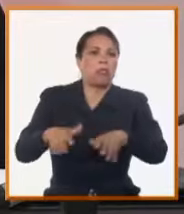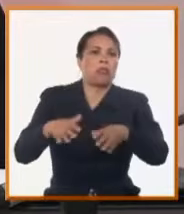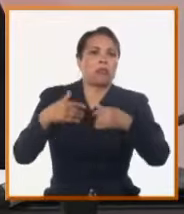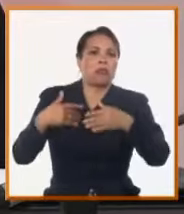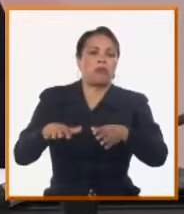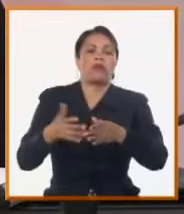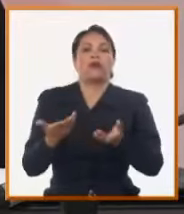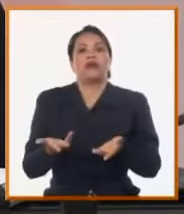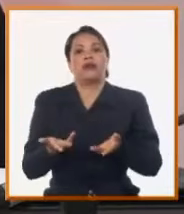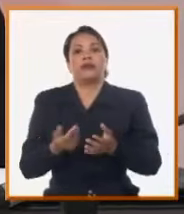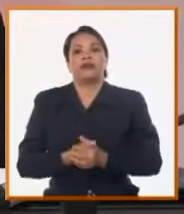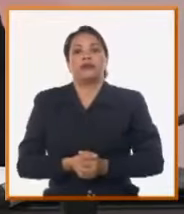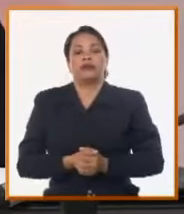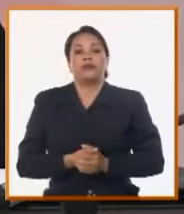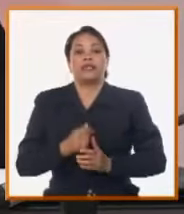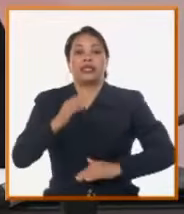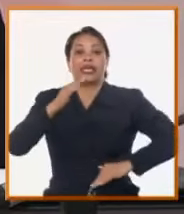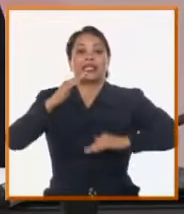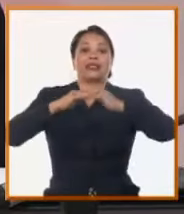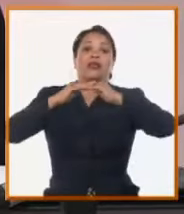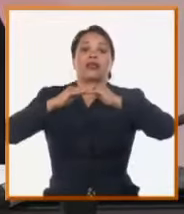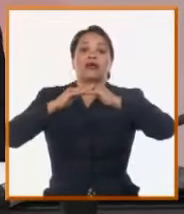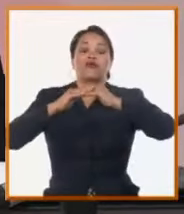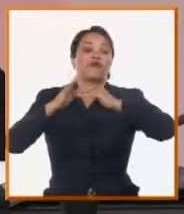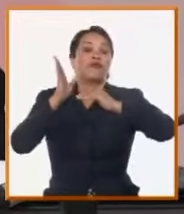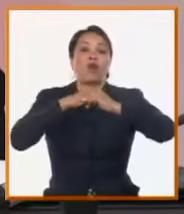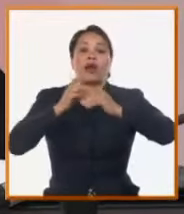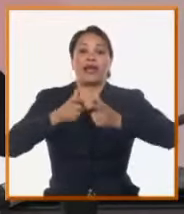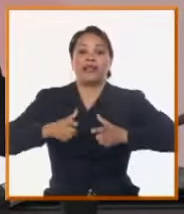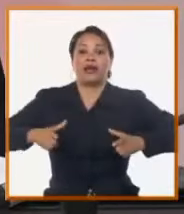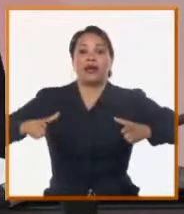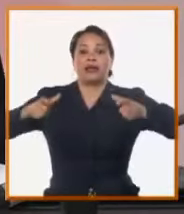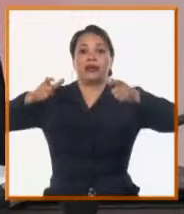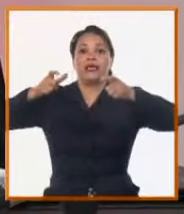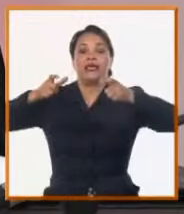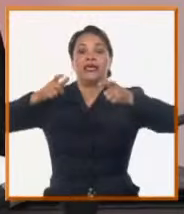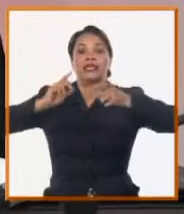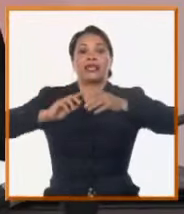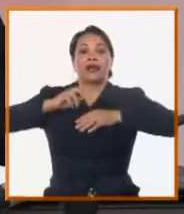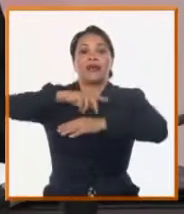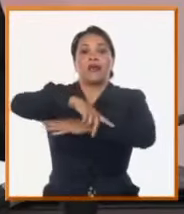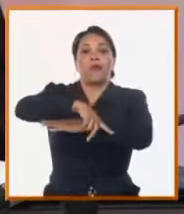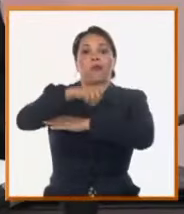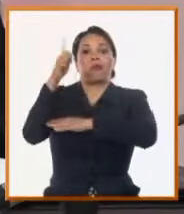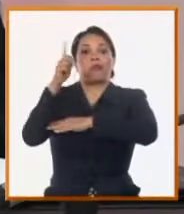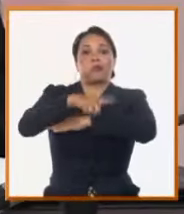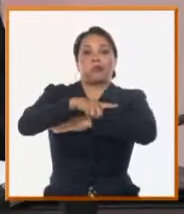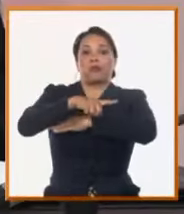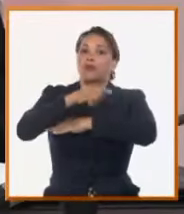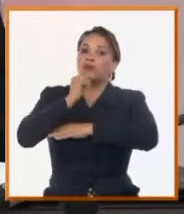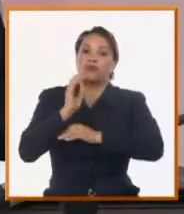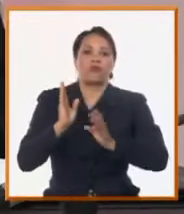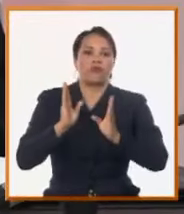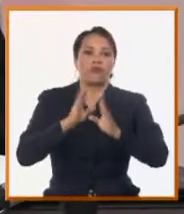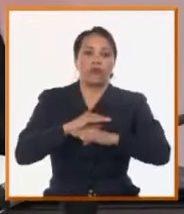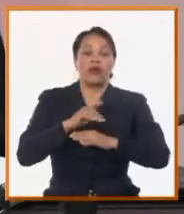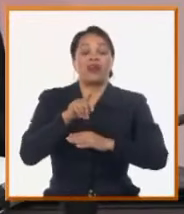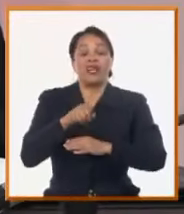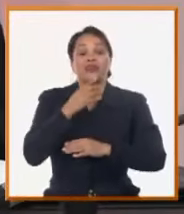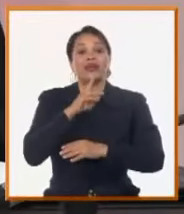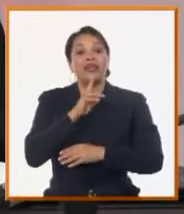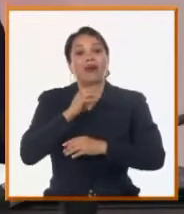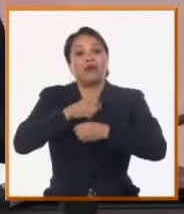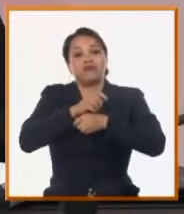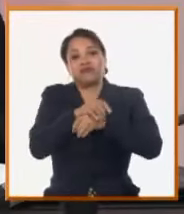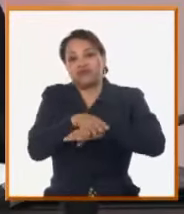parecer por la carencia de flotantes que cierren sus entradas de agua y hay un desperdicio de agua tremendo allí en el reparto eléctrico, según